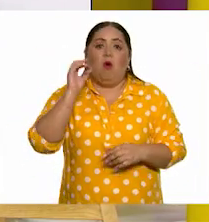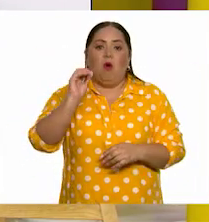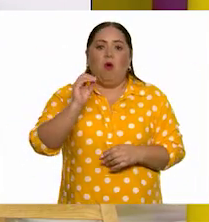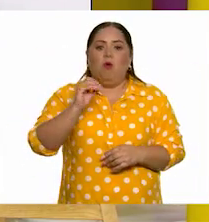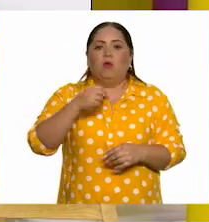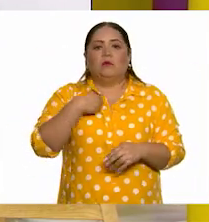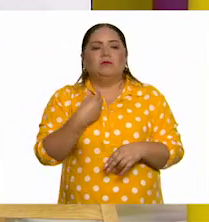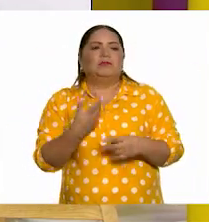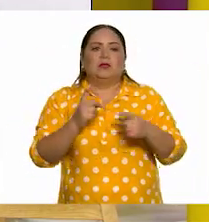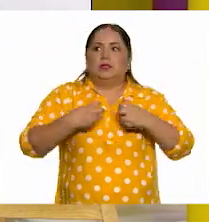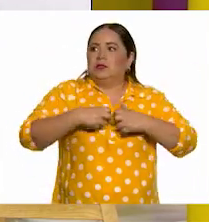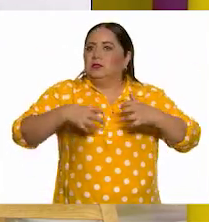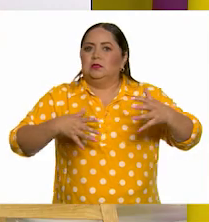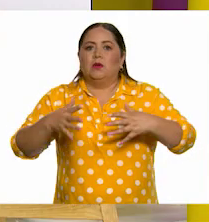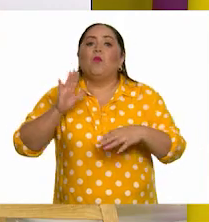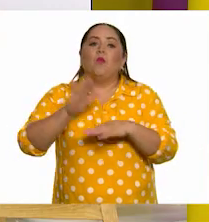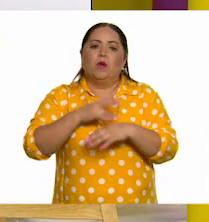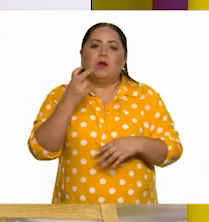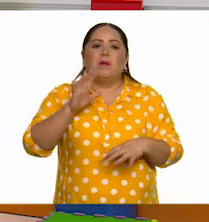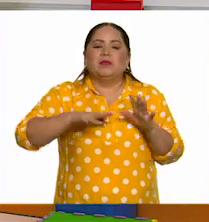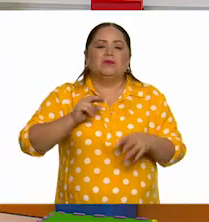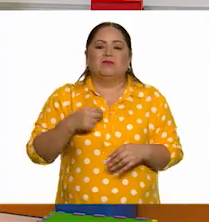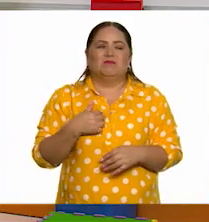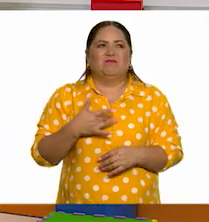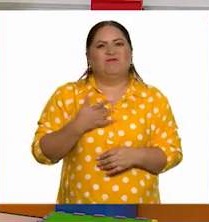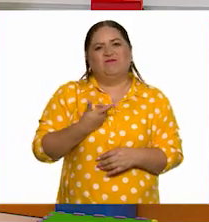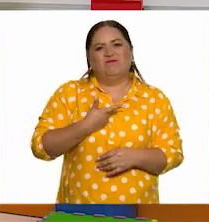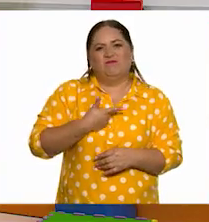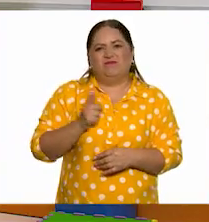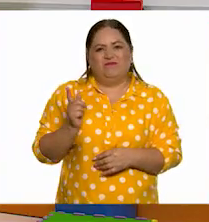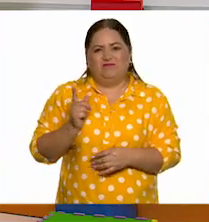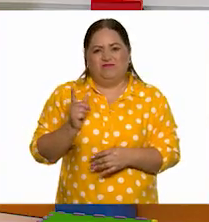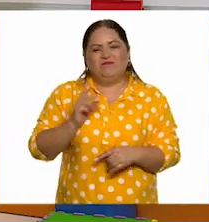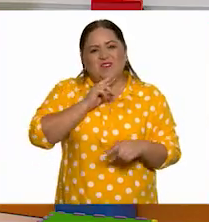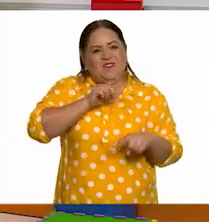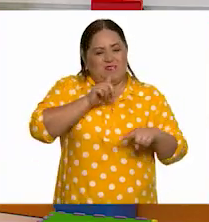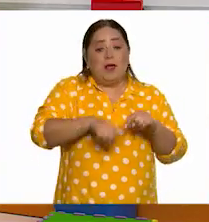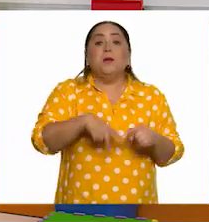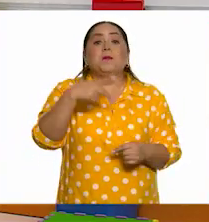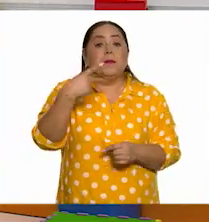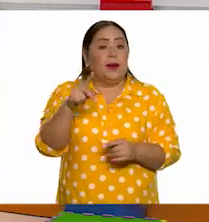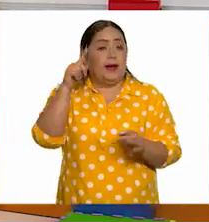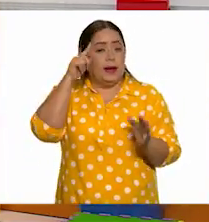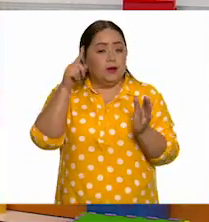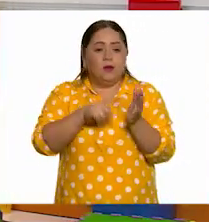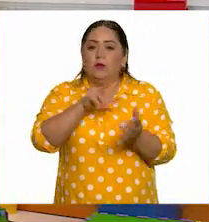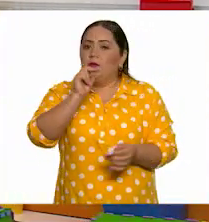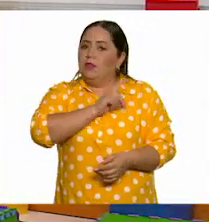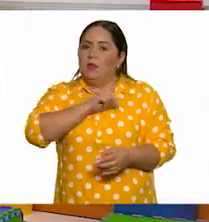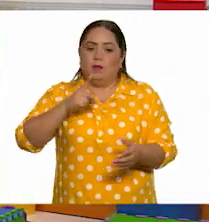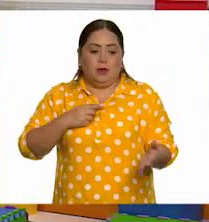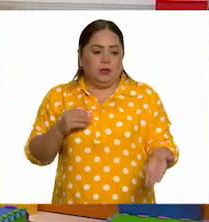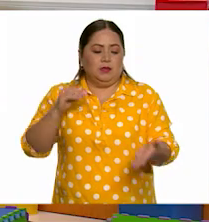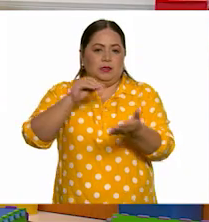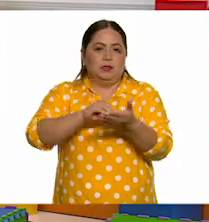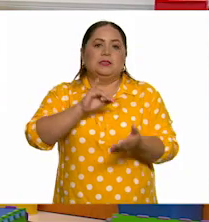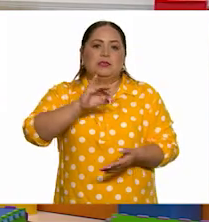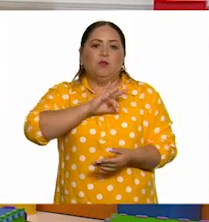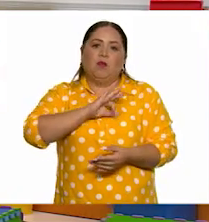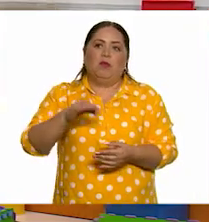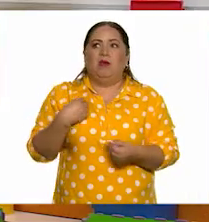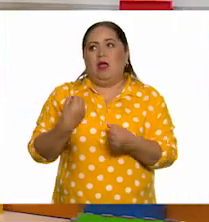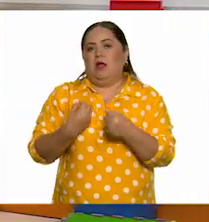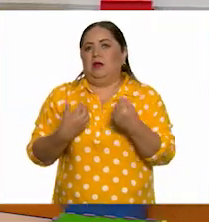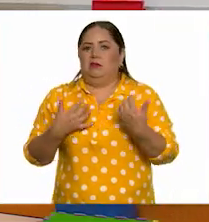que no me estoy quieta, son cosas que pueden no gustarme. Así es, creemos que no debemos de anotar que podemos ser